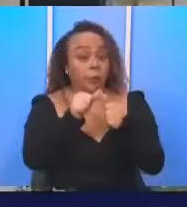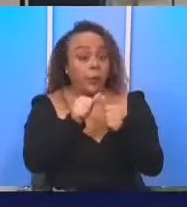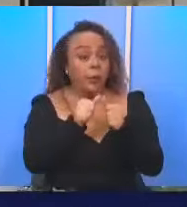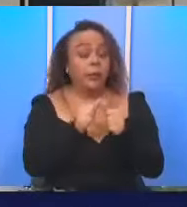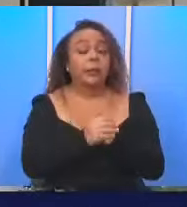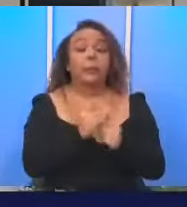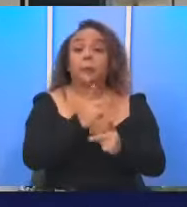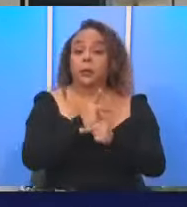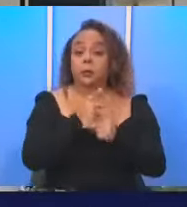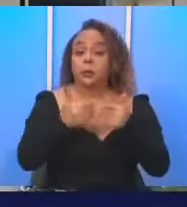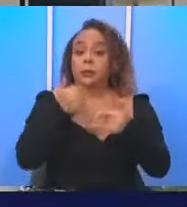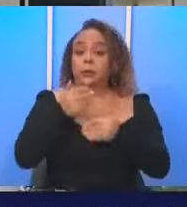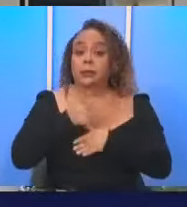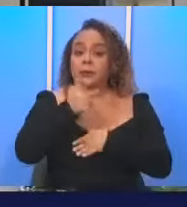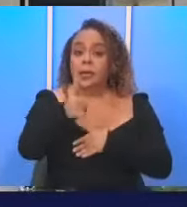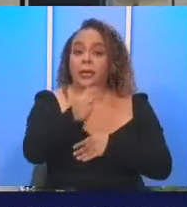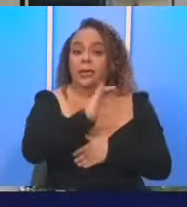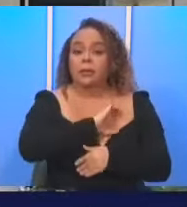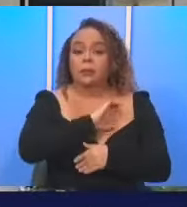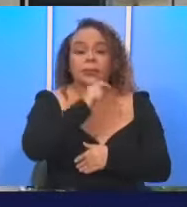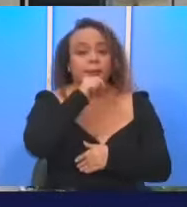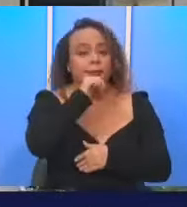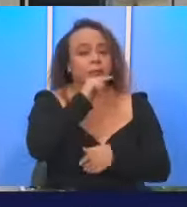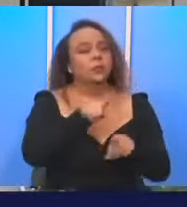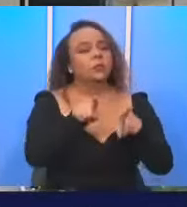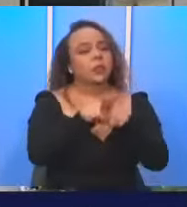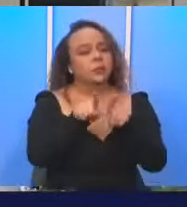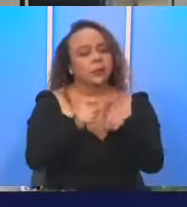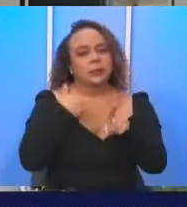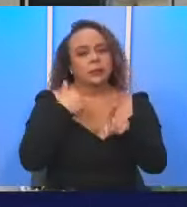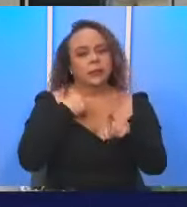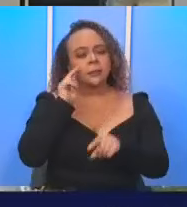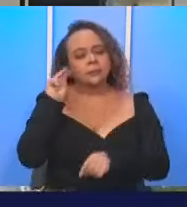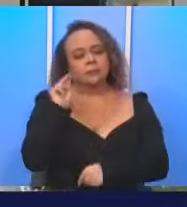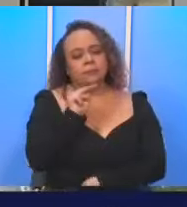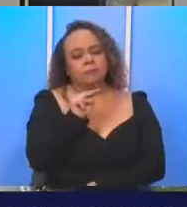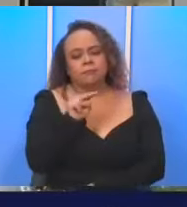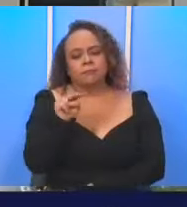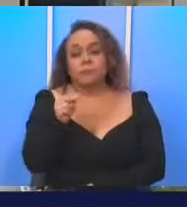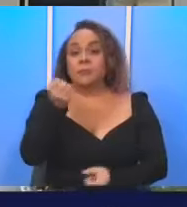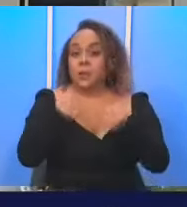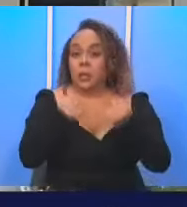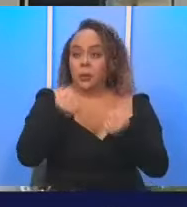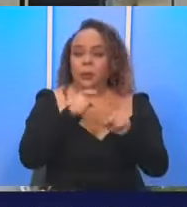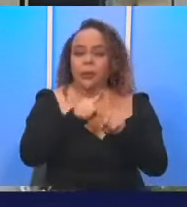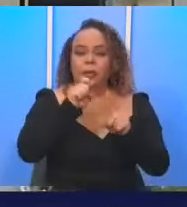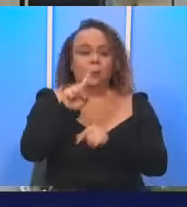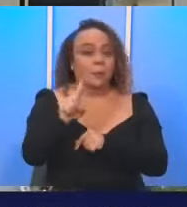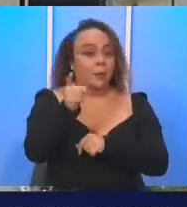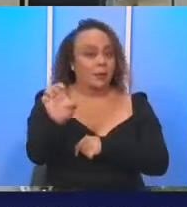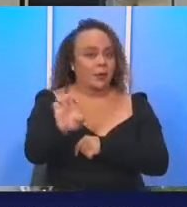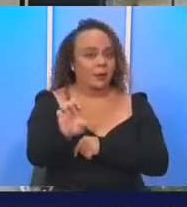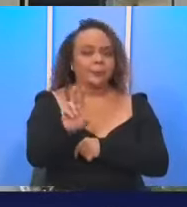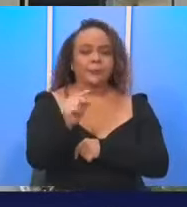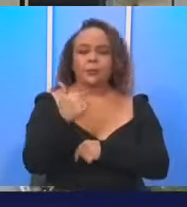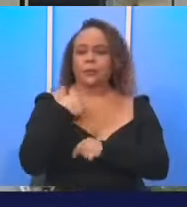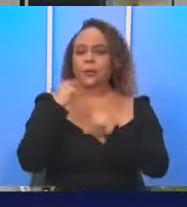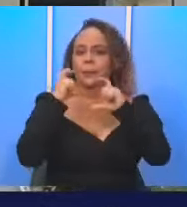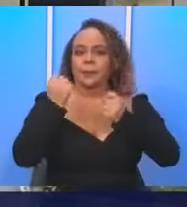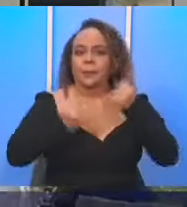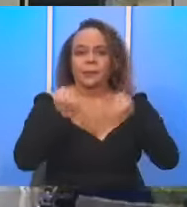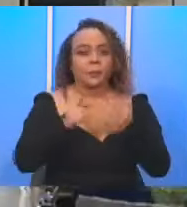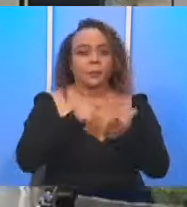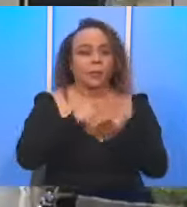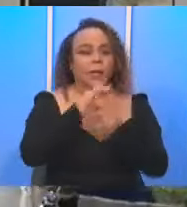prevenciones necesarias antes de viajar y que la policía de tránsito también mantendrá su mirada en los vehículos que desde el primero de enero no tengan el